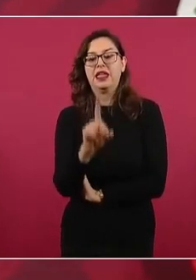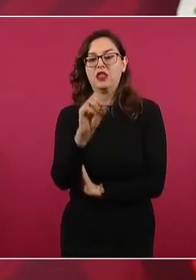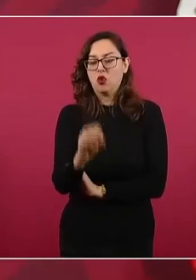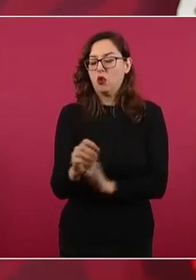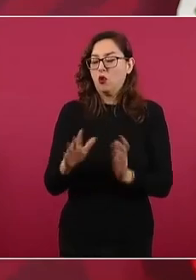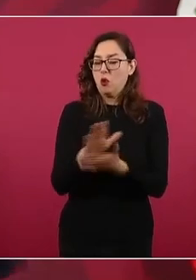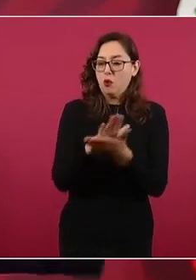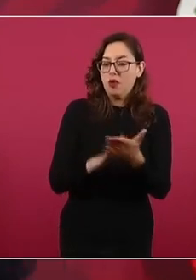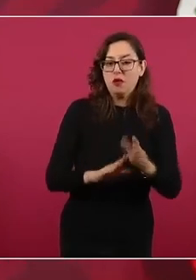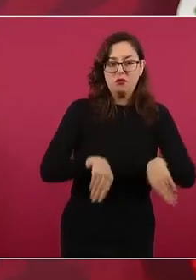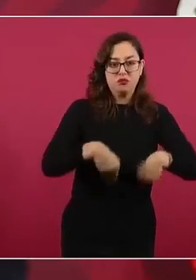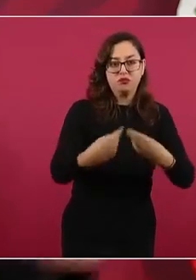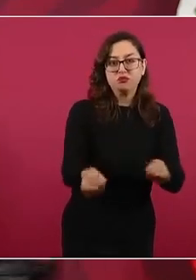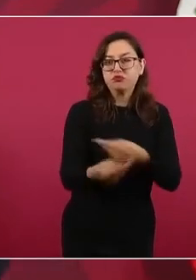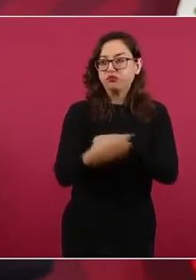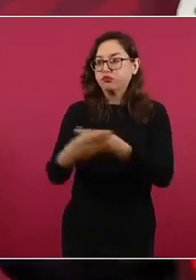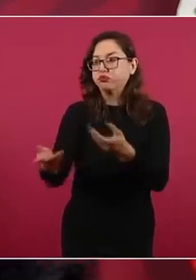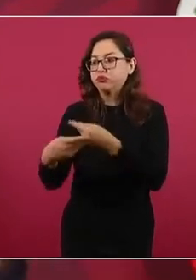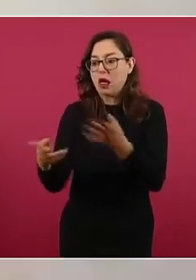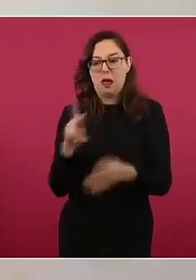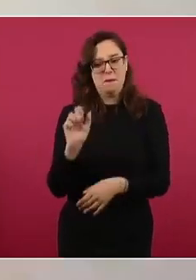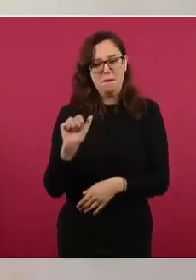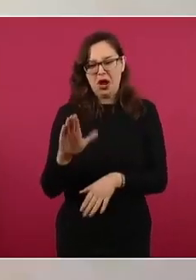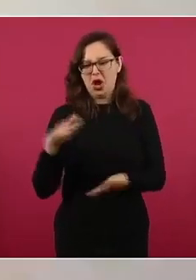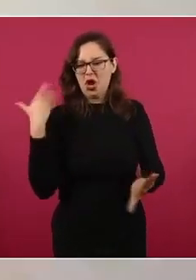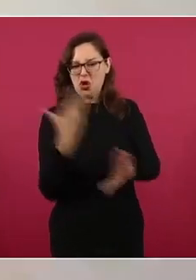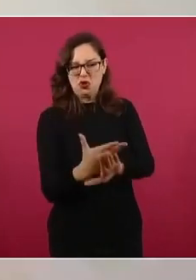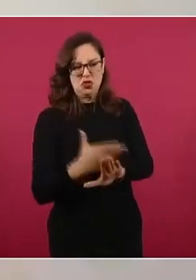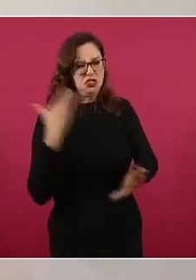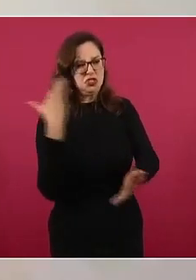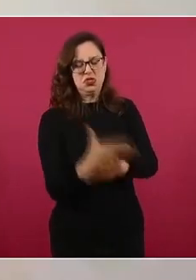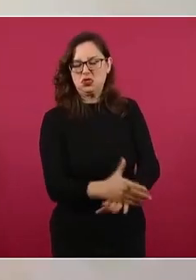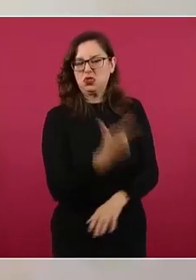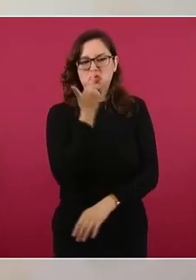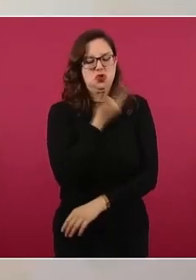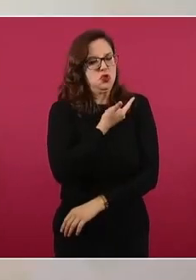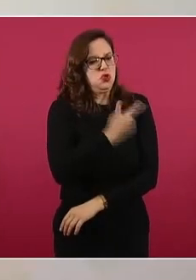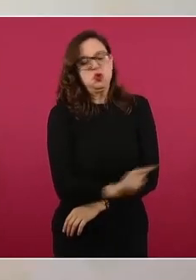¿Ya se les olvidó que el PAN nunca quiso